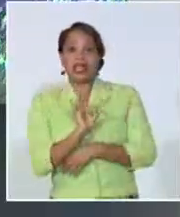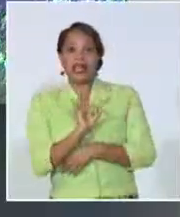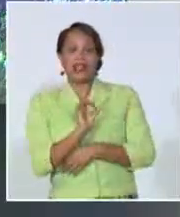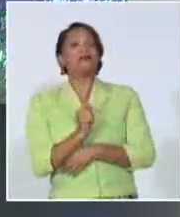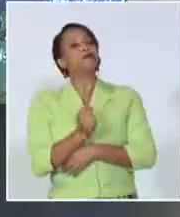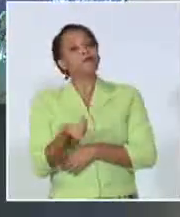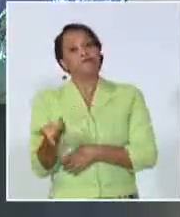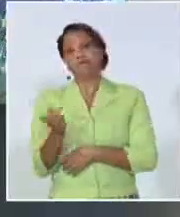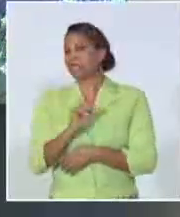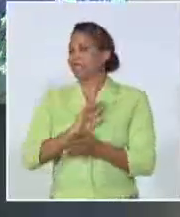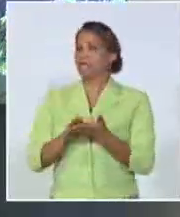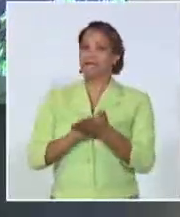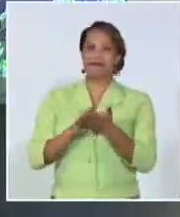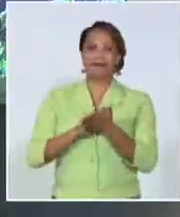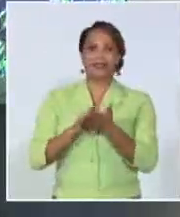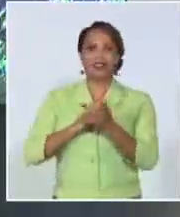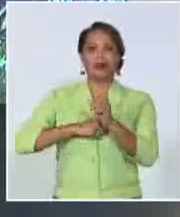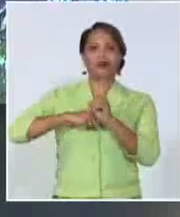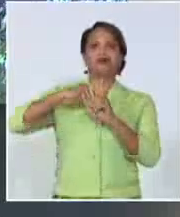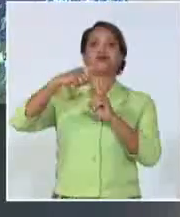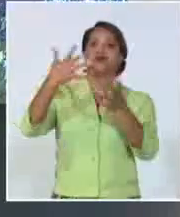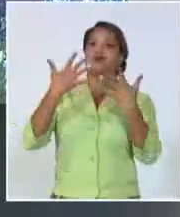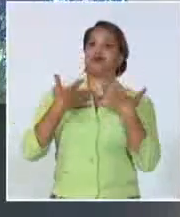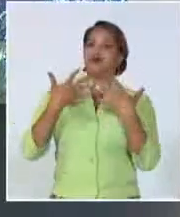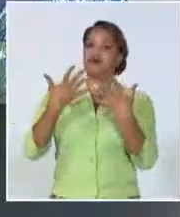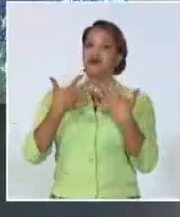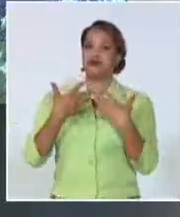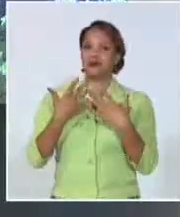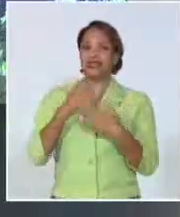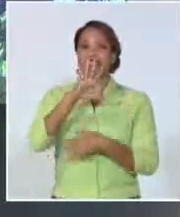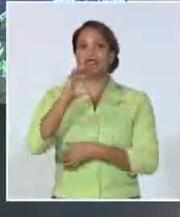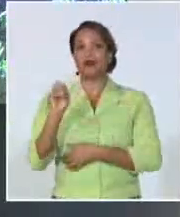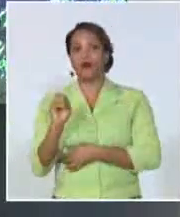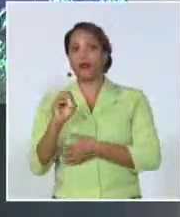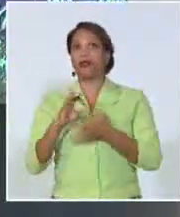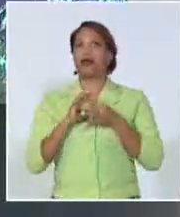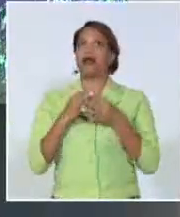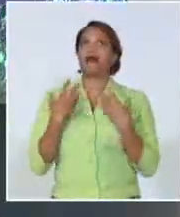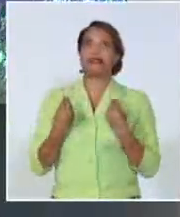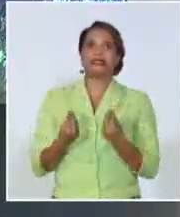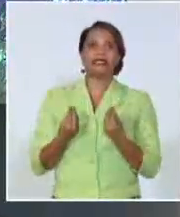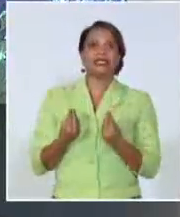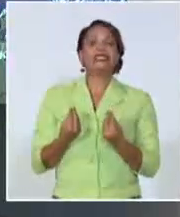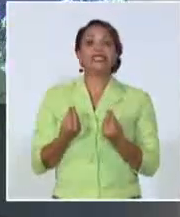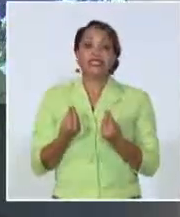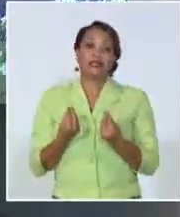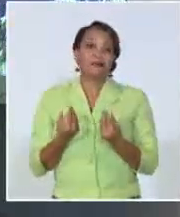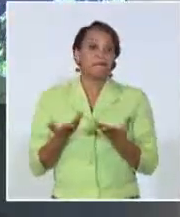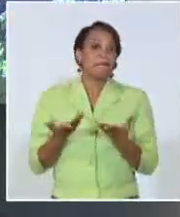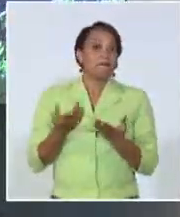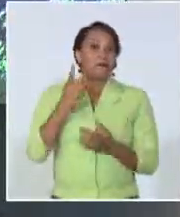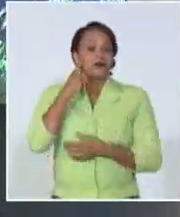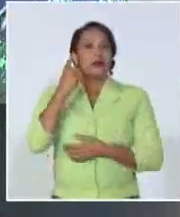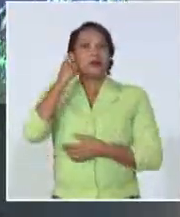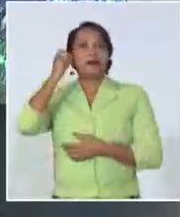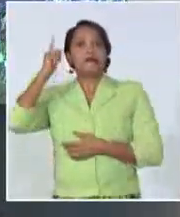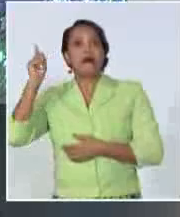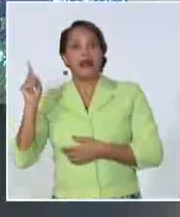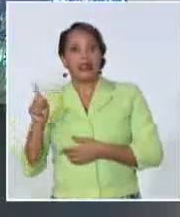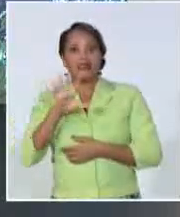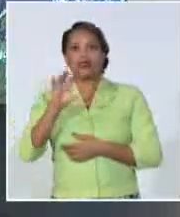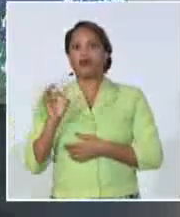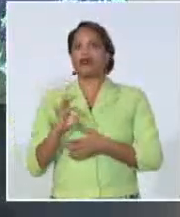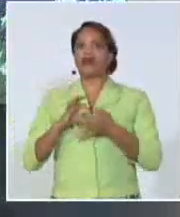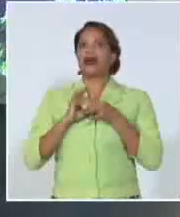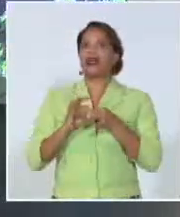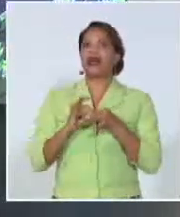al contrario, aumenta esa percepción del calor, es terrible, 50 grados. Bueno, imagínate, no quiero saber cómo es 50 grados. Esperemos que no, esperemos